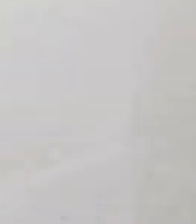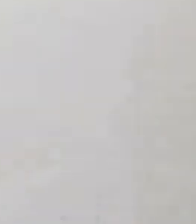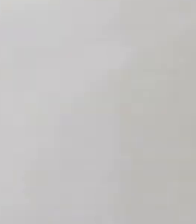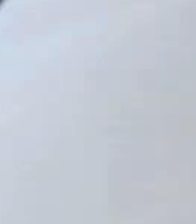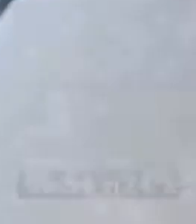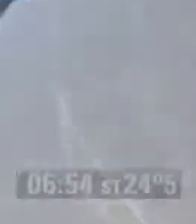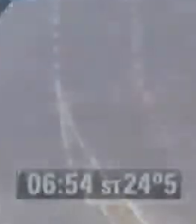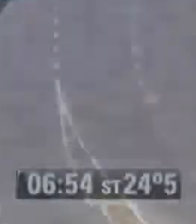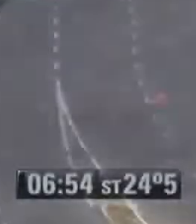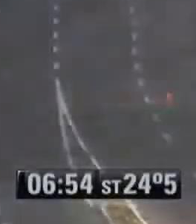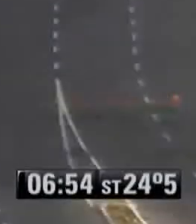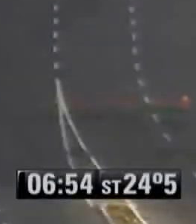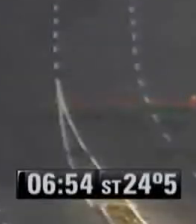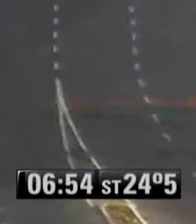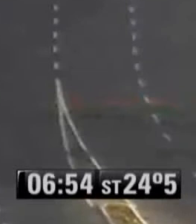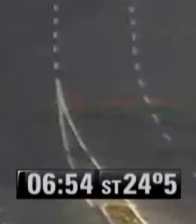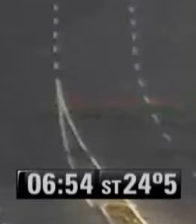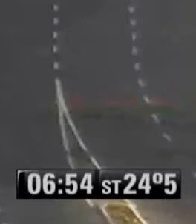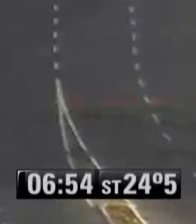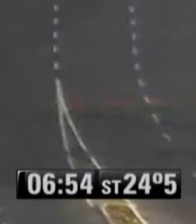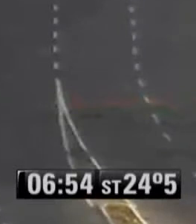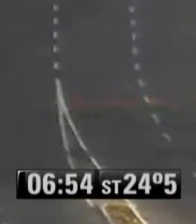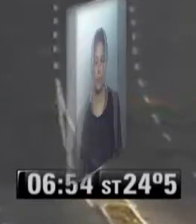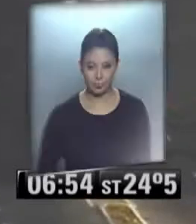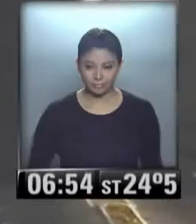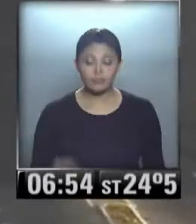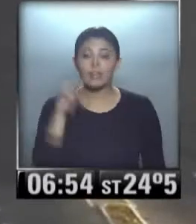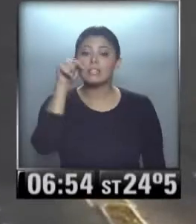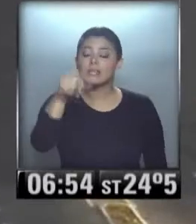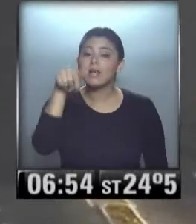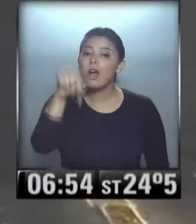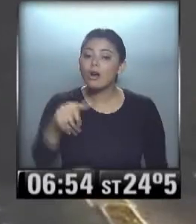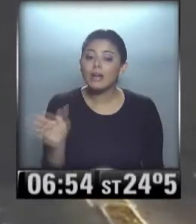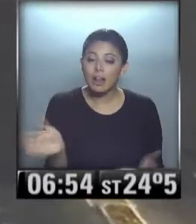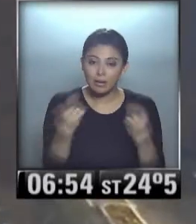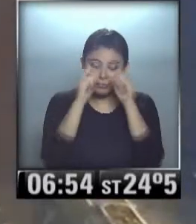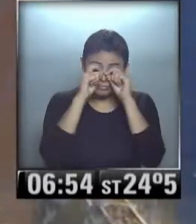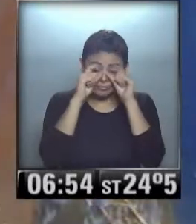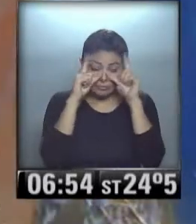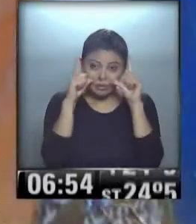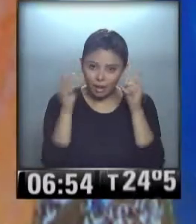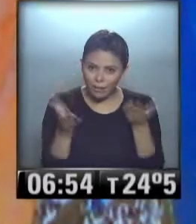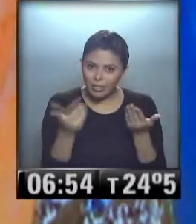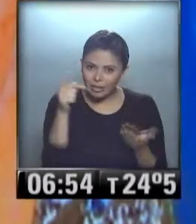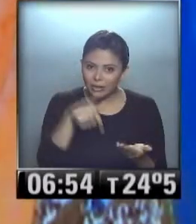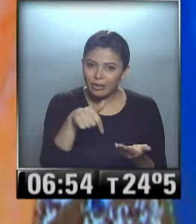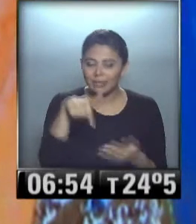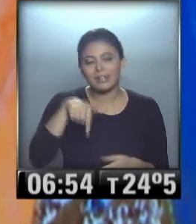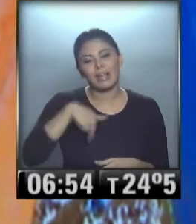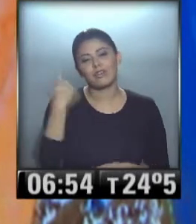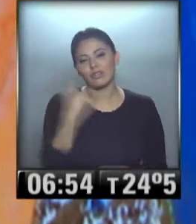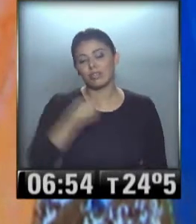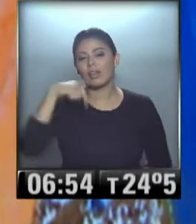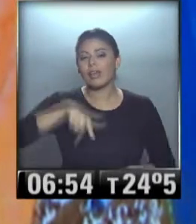inmensidad y los pátanos. Está despertándose, está abriendo sus ojos, aquí lo estamos